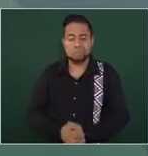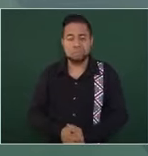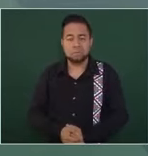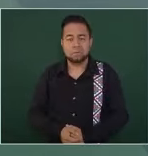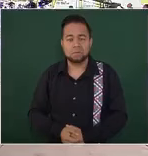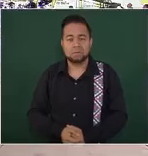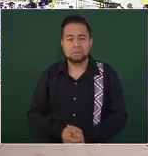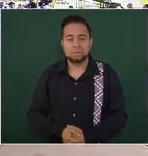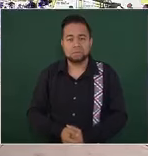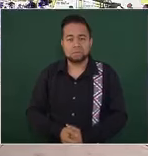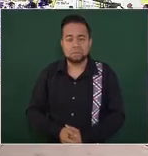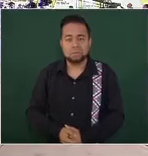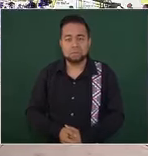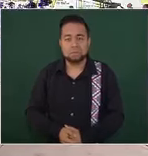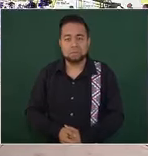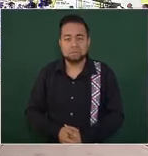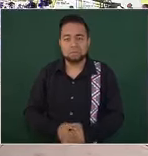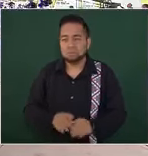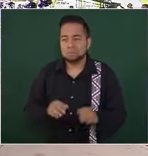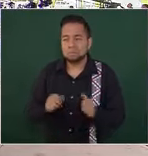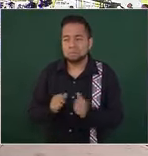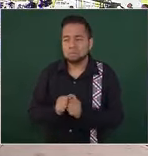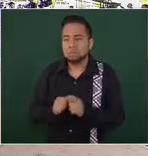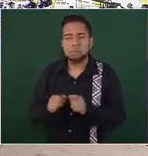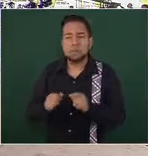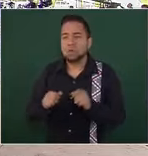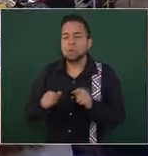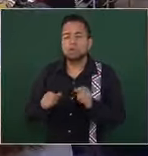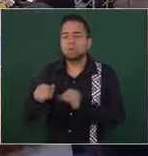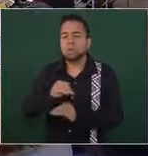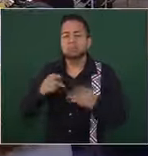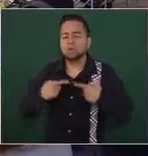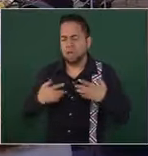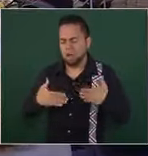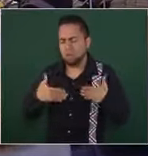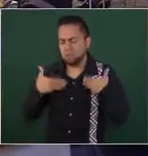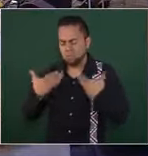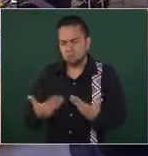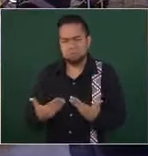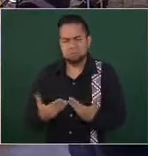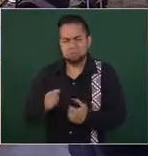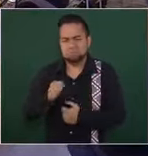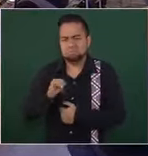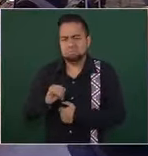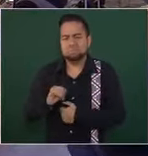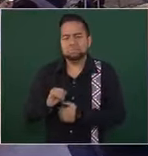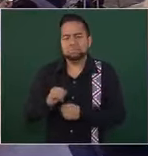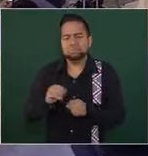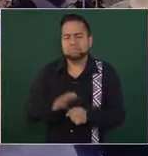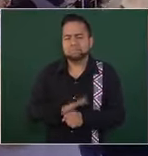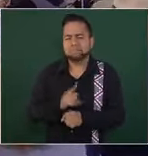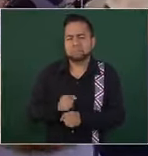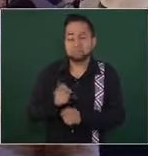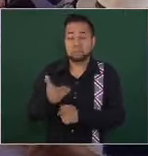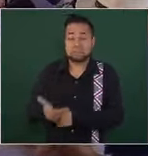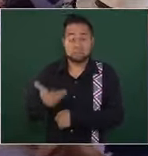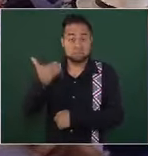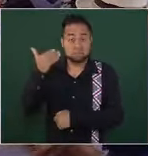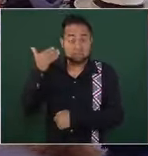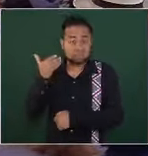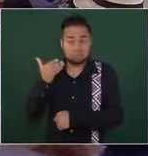y tenerle confianza a la gente porque también así era antes